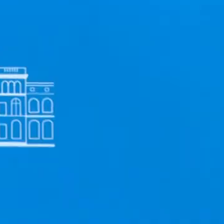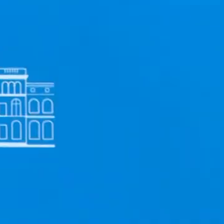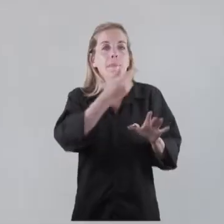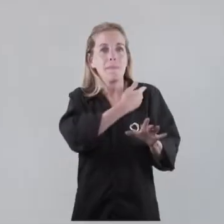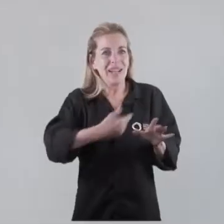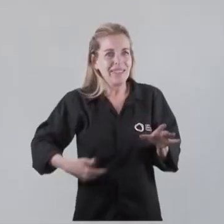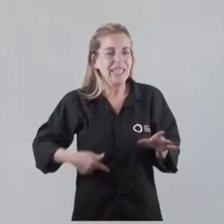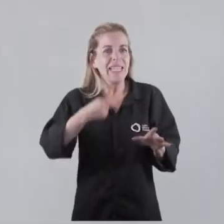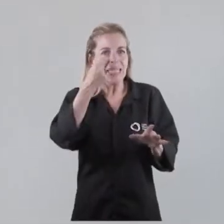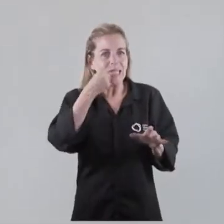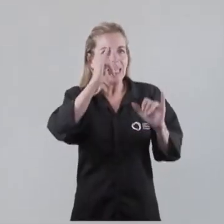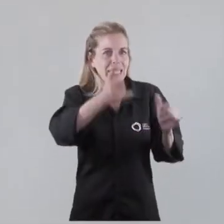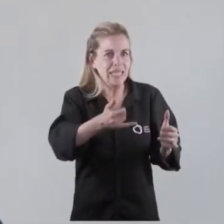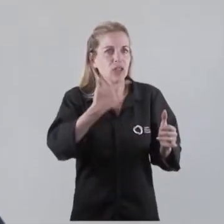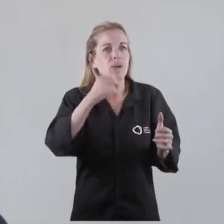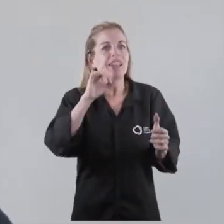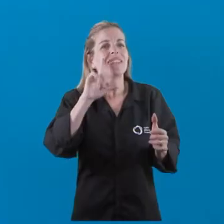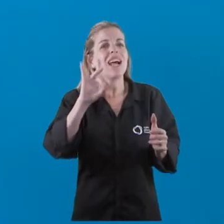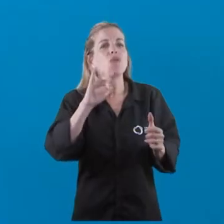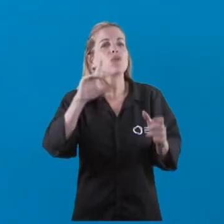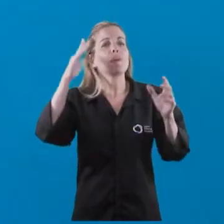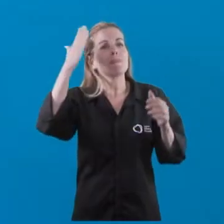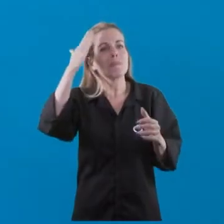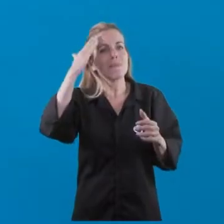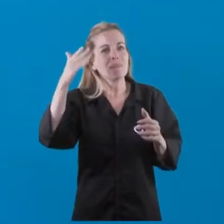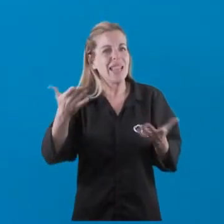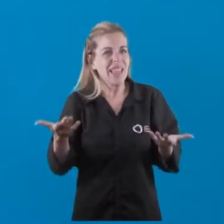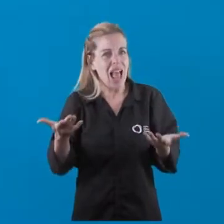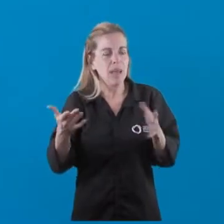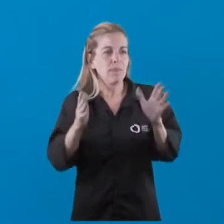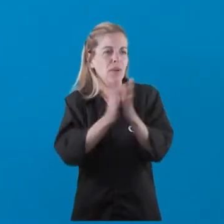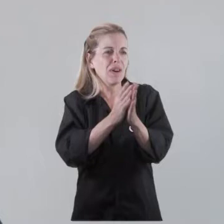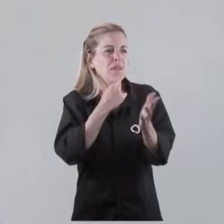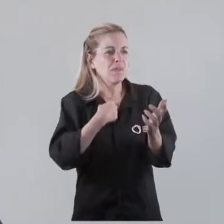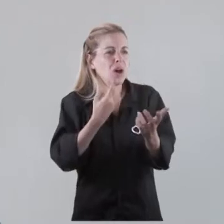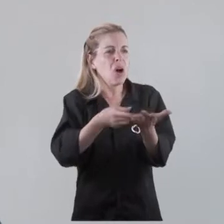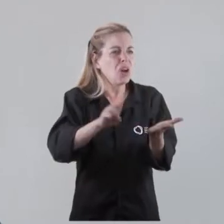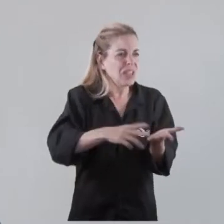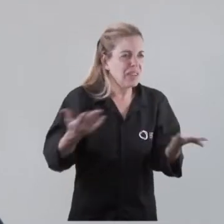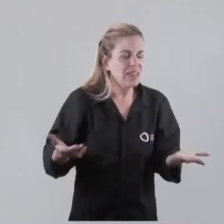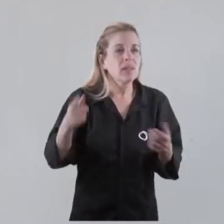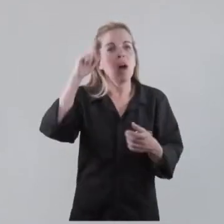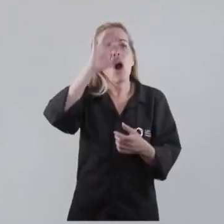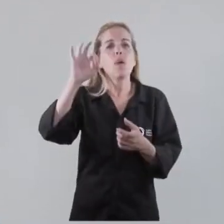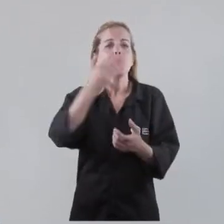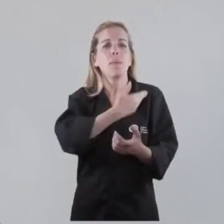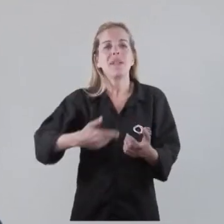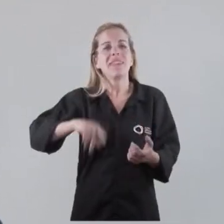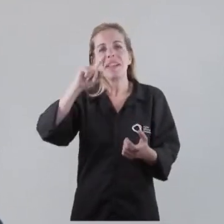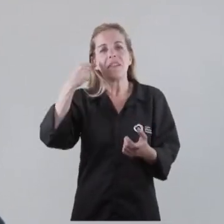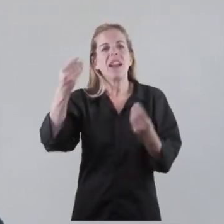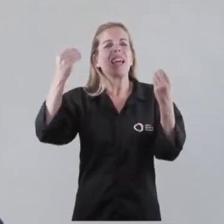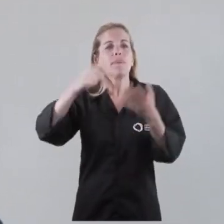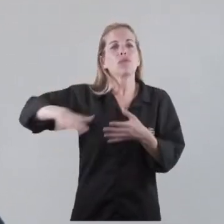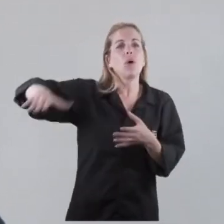interés por la política de salud mental. ¿Me repite la pregunta? ¿Cuál es la postura del Presidente sobre lo ocurrido en